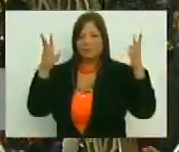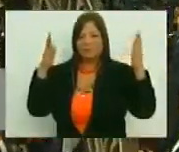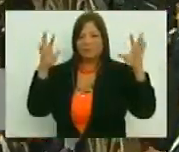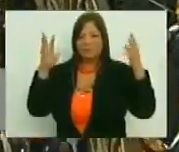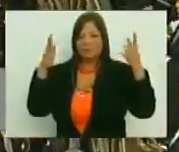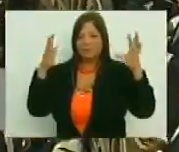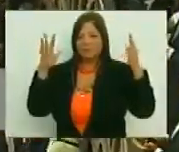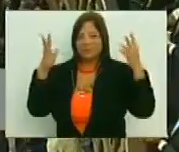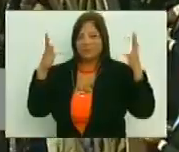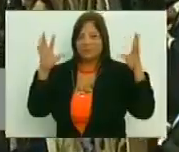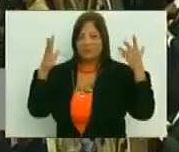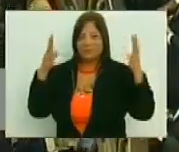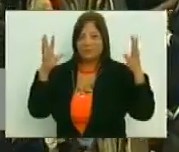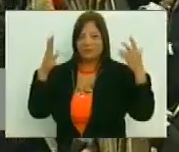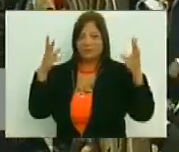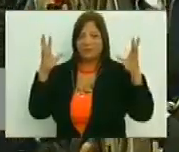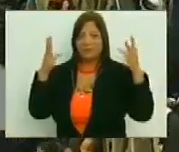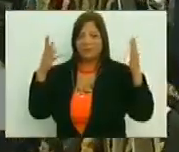¡Viva!